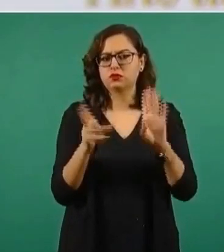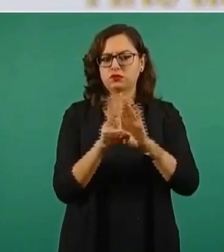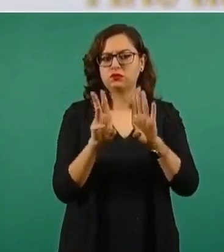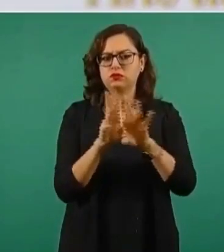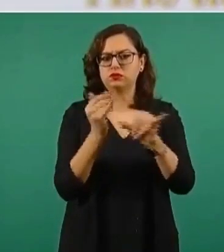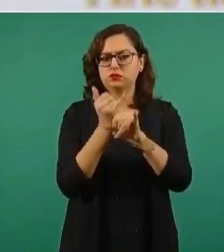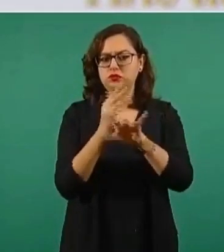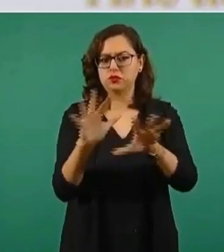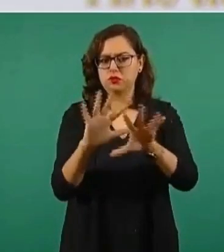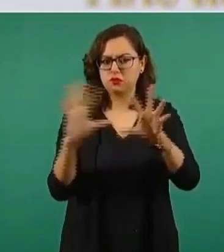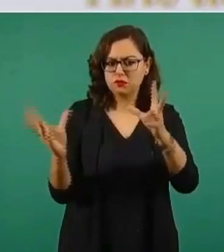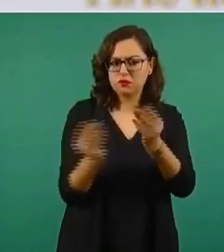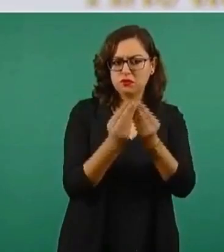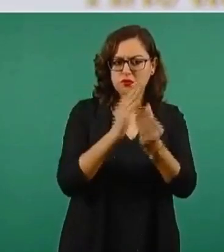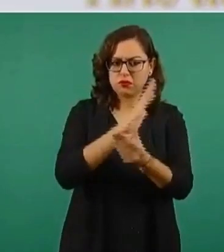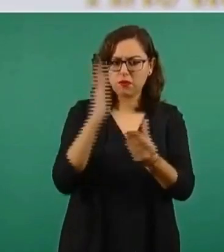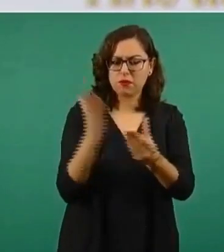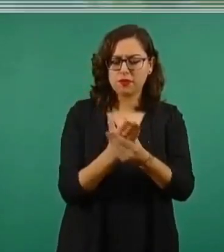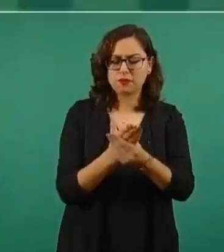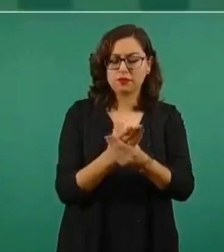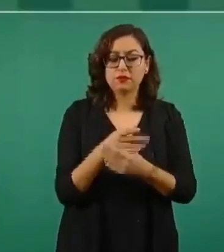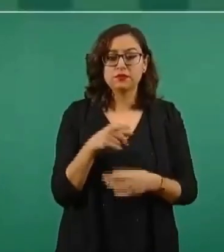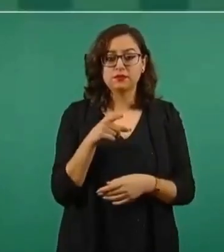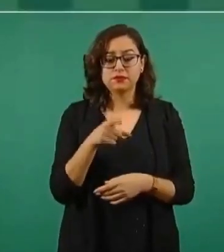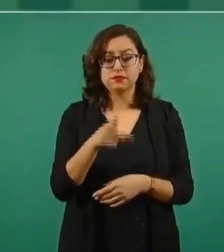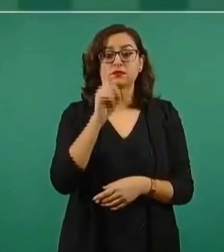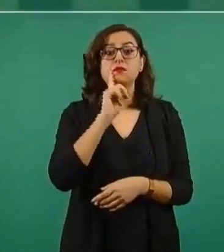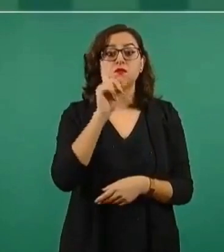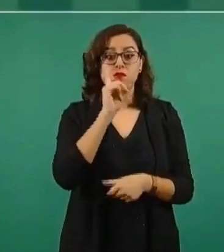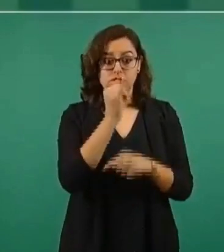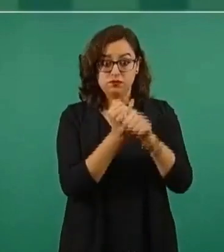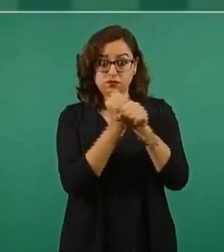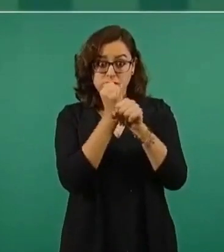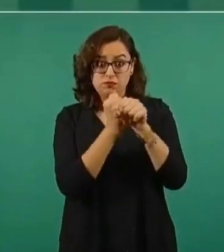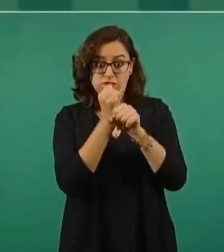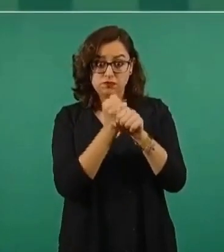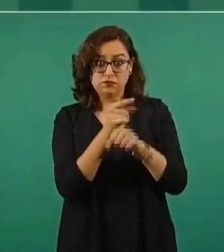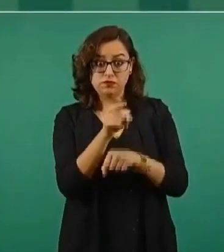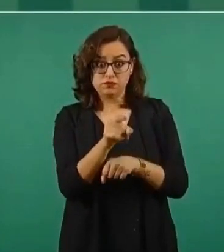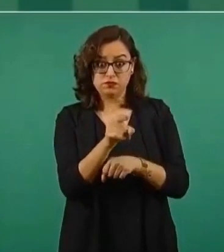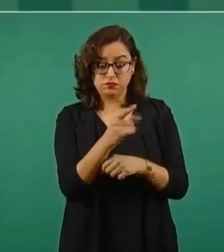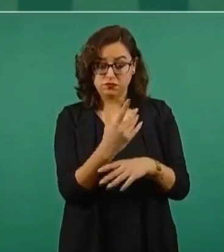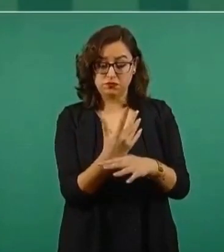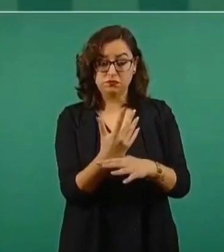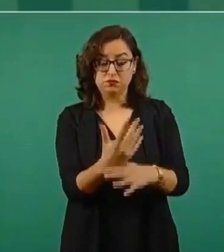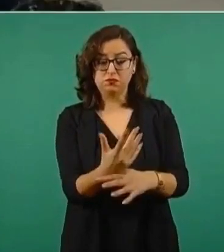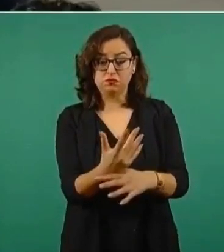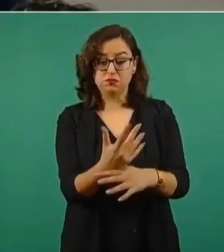Esta investigadora, Hart, yo tengo información de que es una